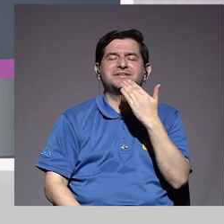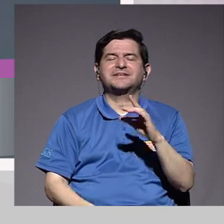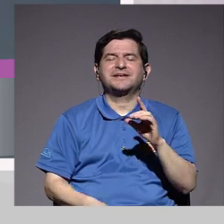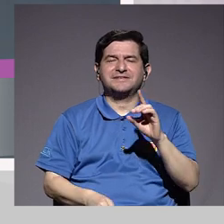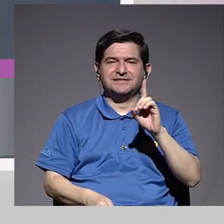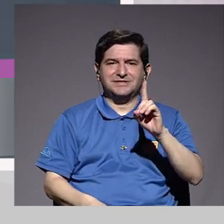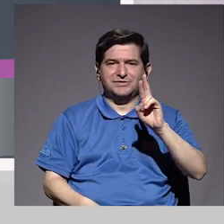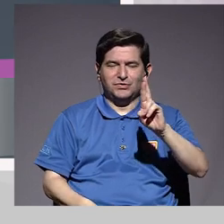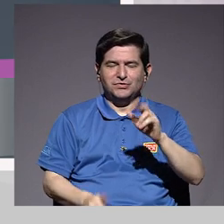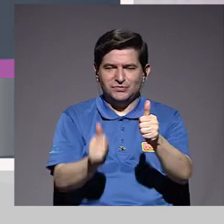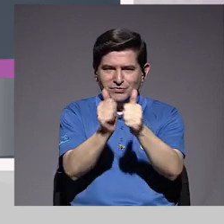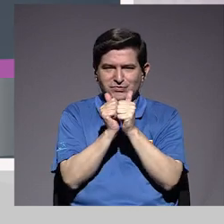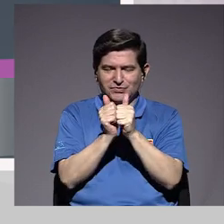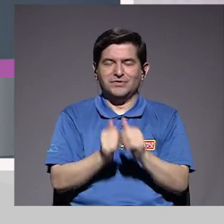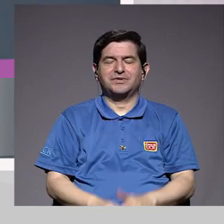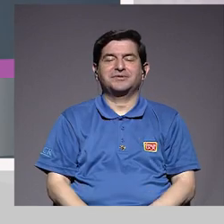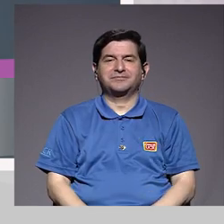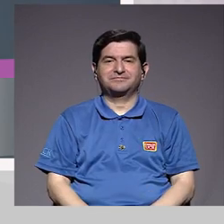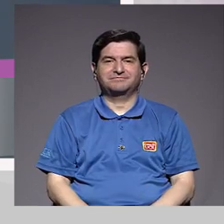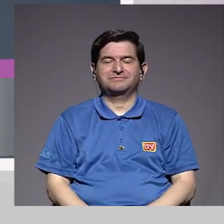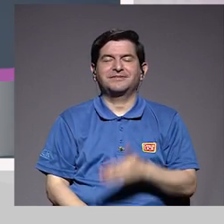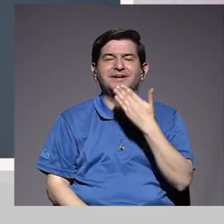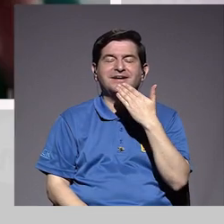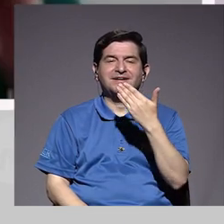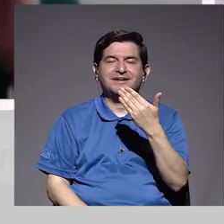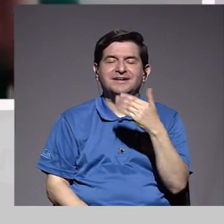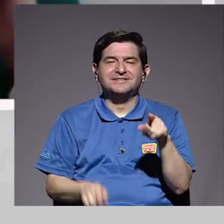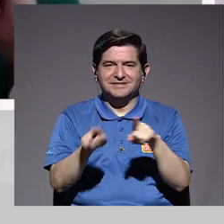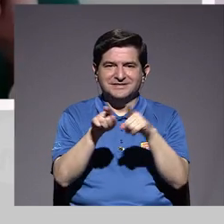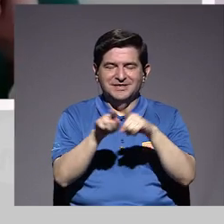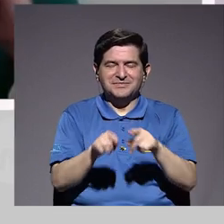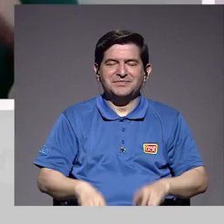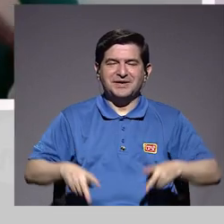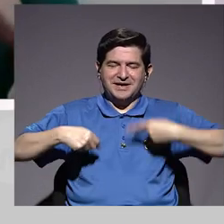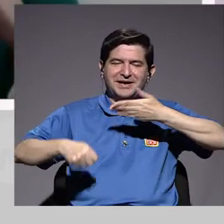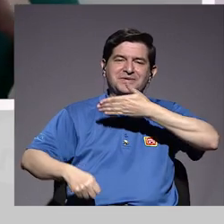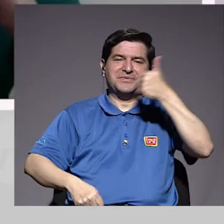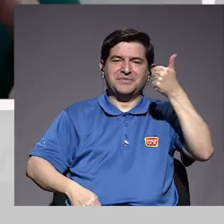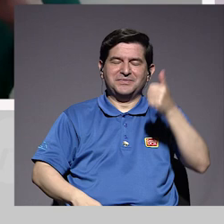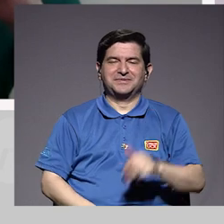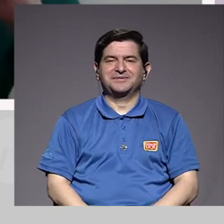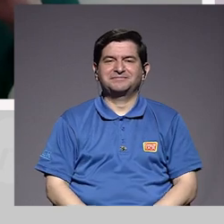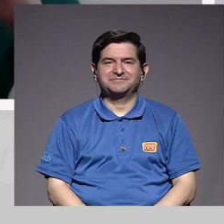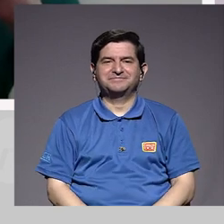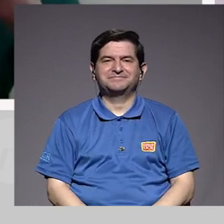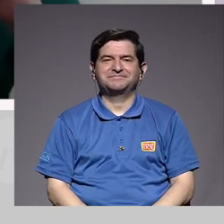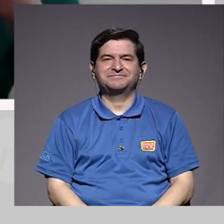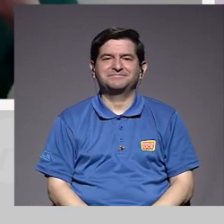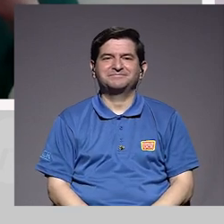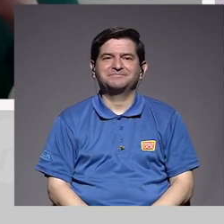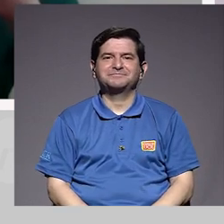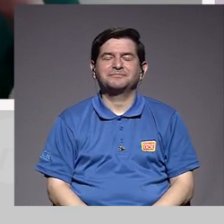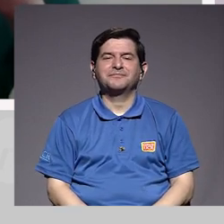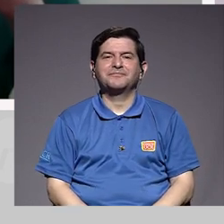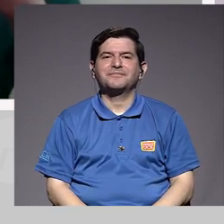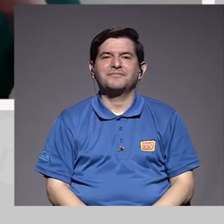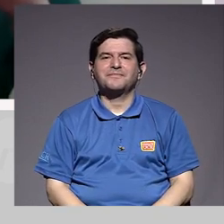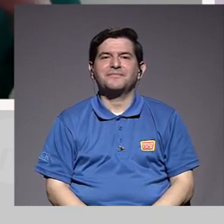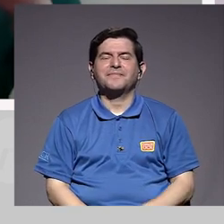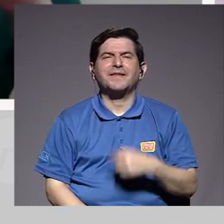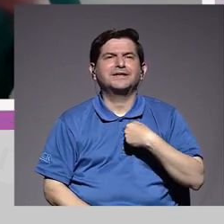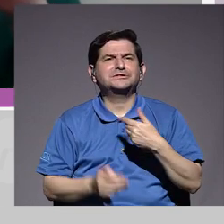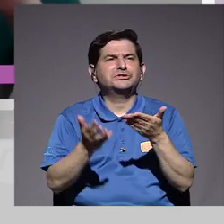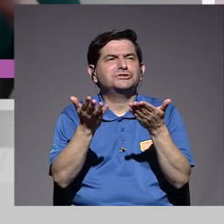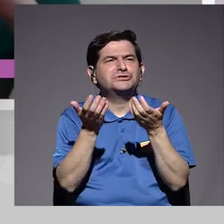por estar con nosotros. Gracias, Gabriela, nuevamente. Gracias a Vivir Mejor también. Ok, muchísimas gracias. Doctor,